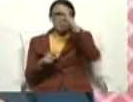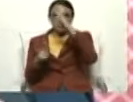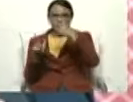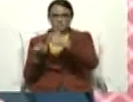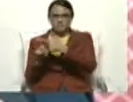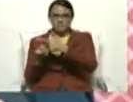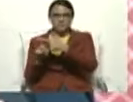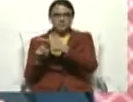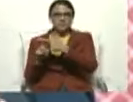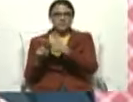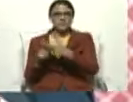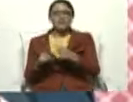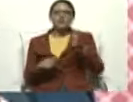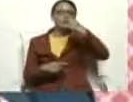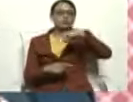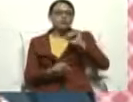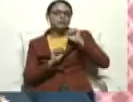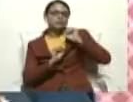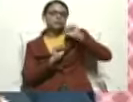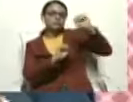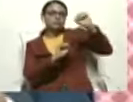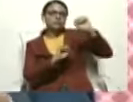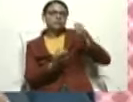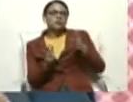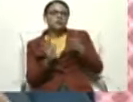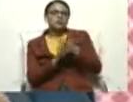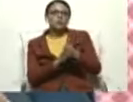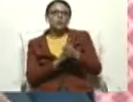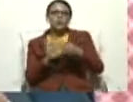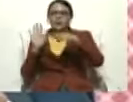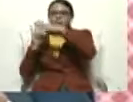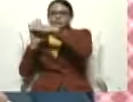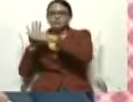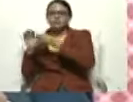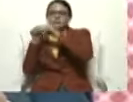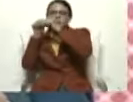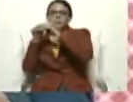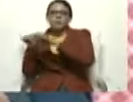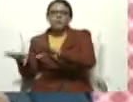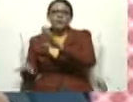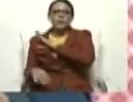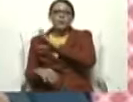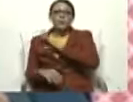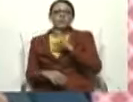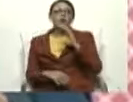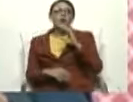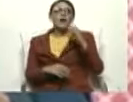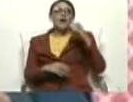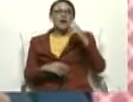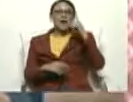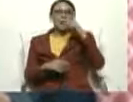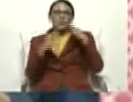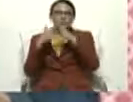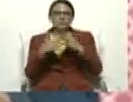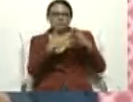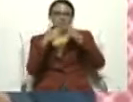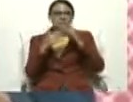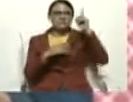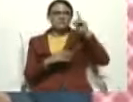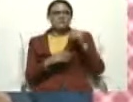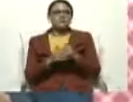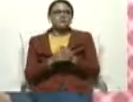...repudio al insolente comunicado de la Unión Europea. El poder